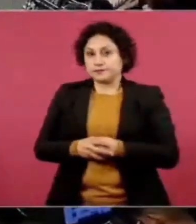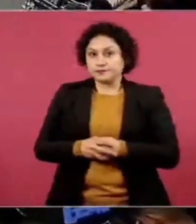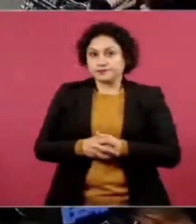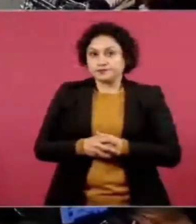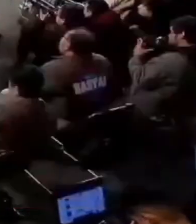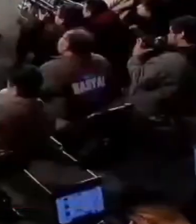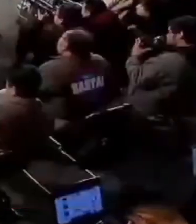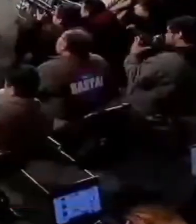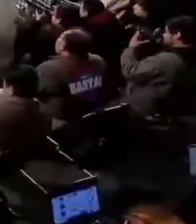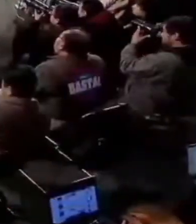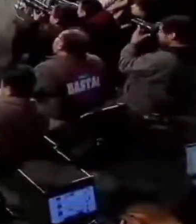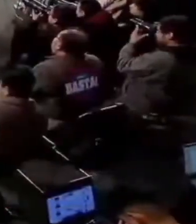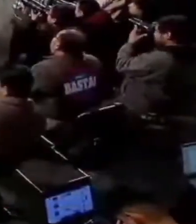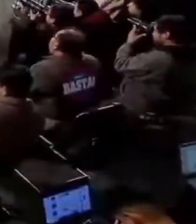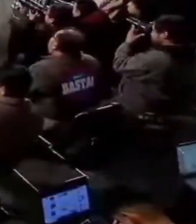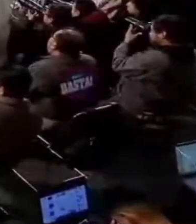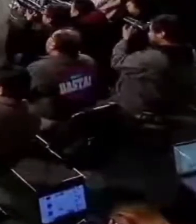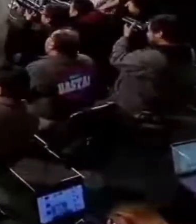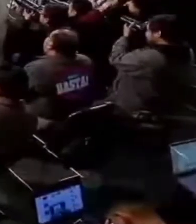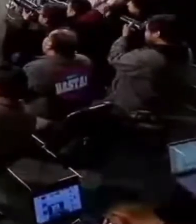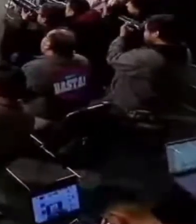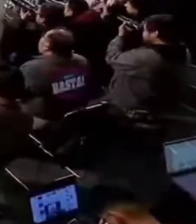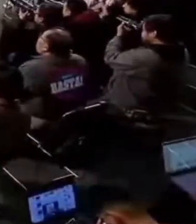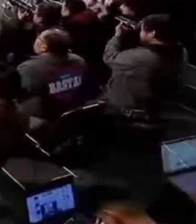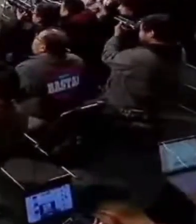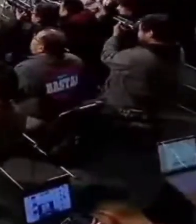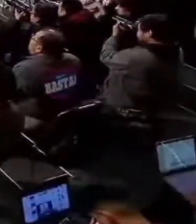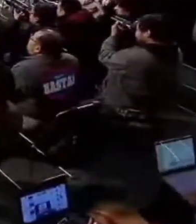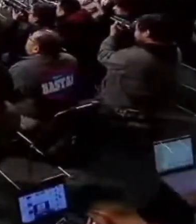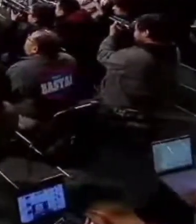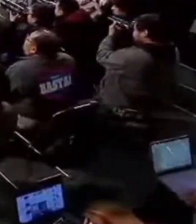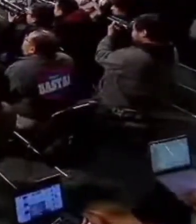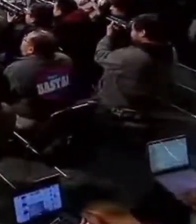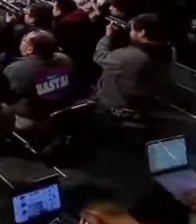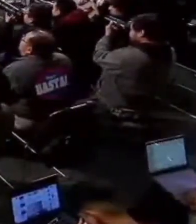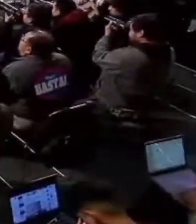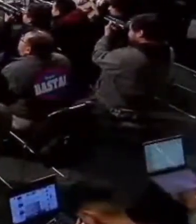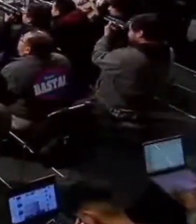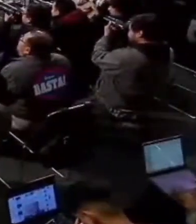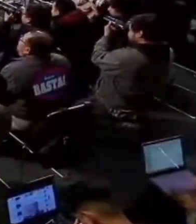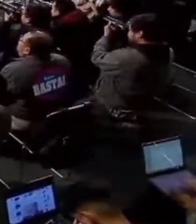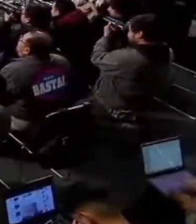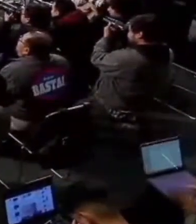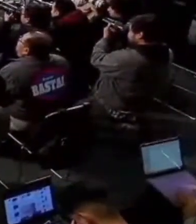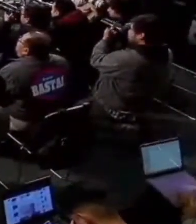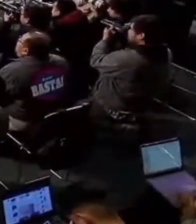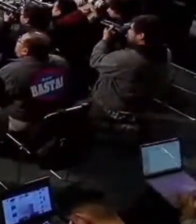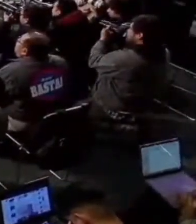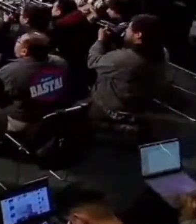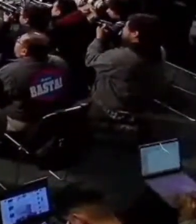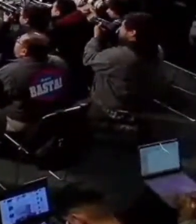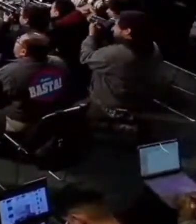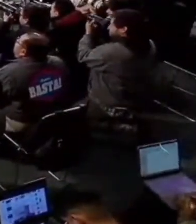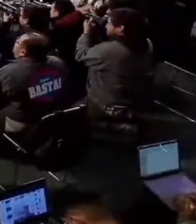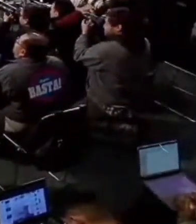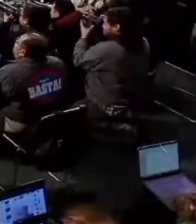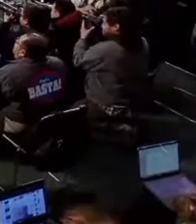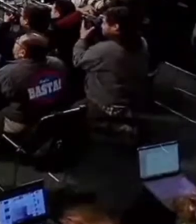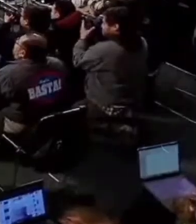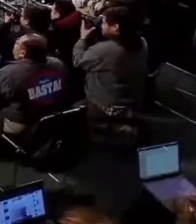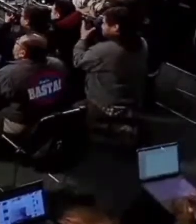No quiere decir que yo estoy de acuerdo con el coscorrón, o sea, no, también que no se vaya a malinterpretar.